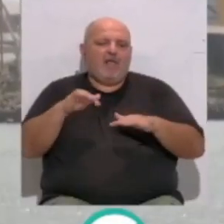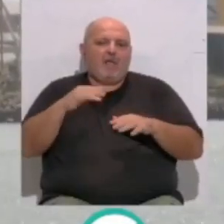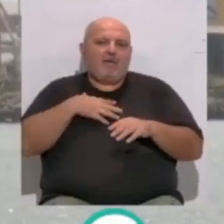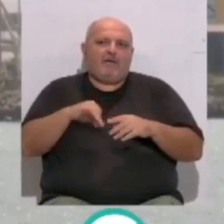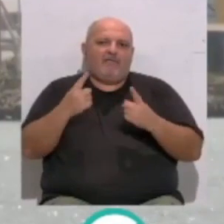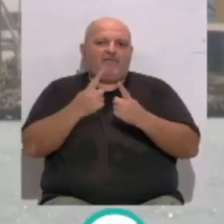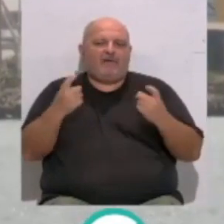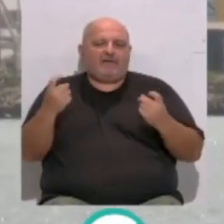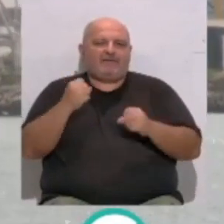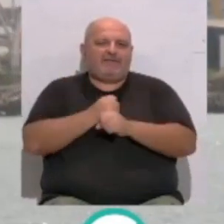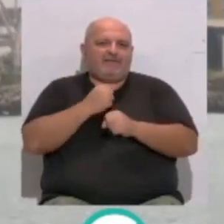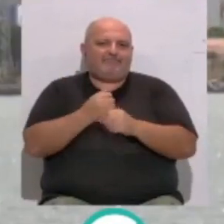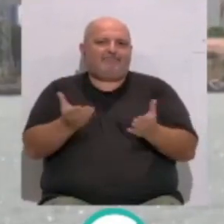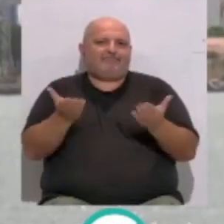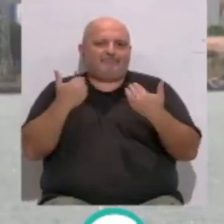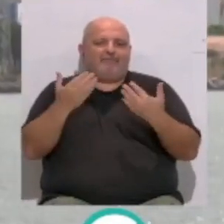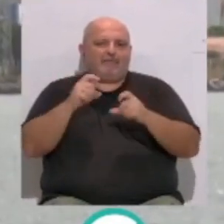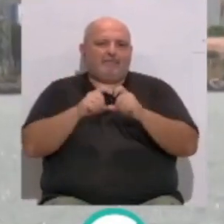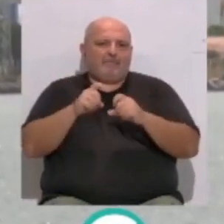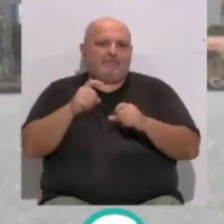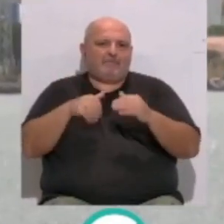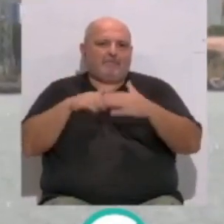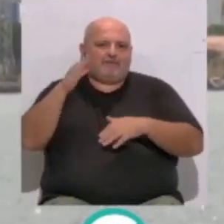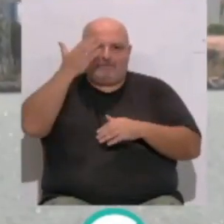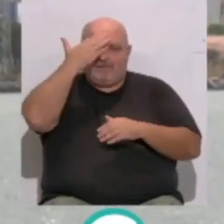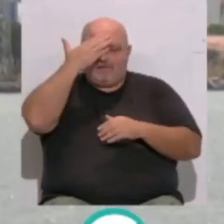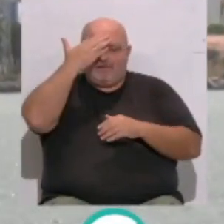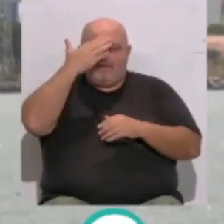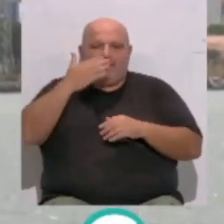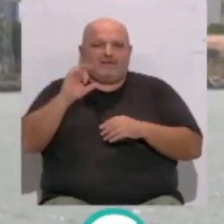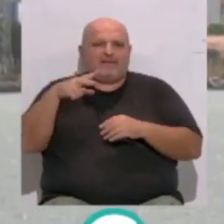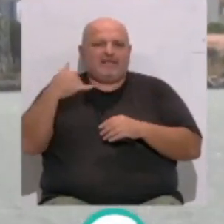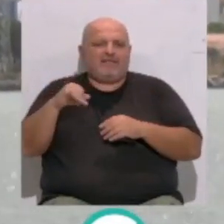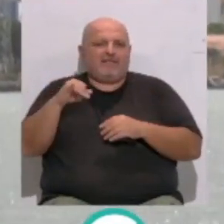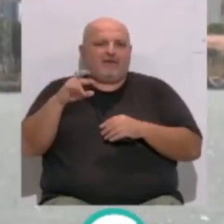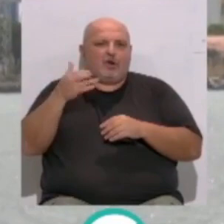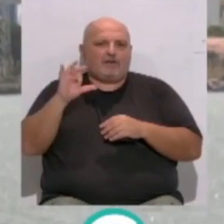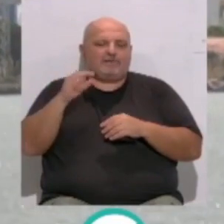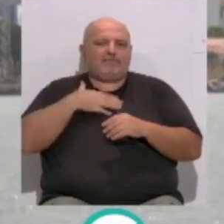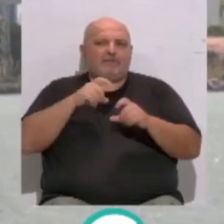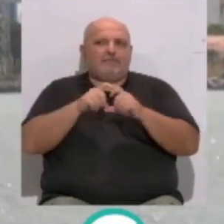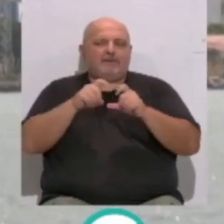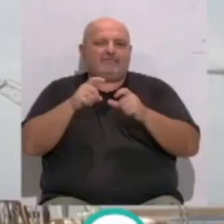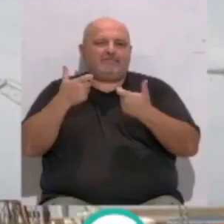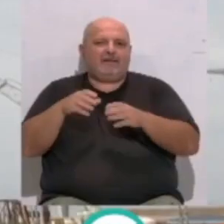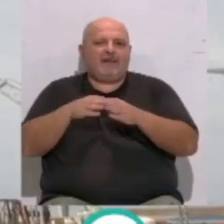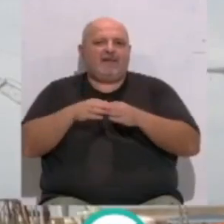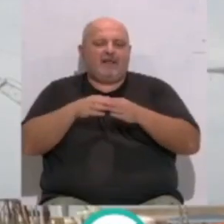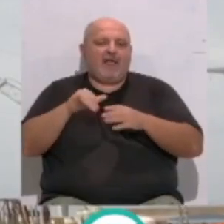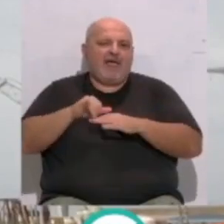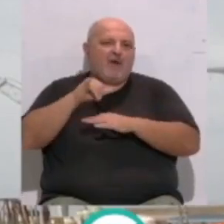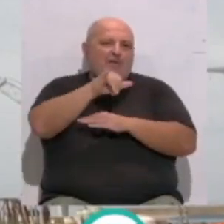posible falta de carga de trabajo en las empresas matrices. Javier Sánchez Rojas hace un alegato en defensa de las empresas del sector naval y